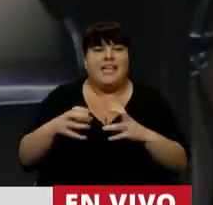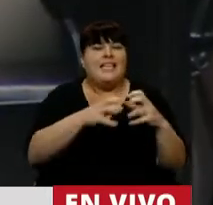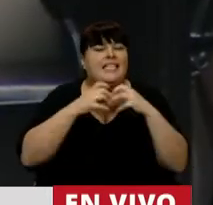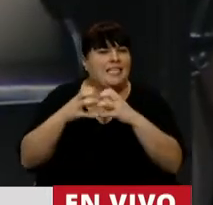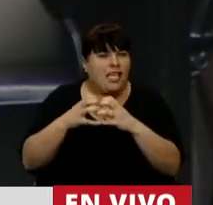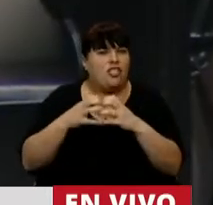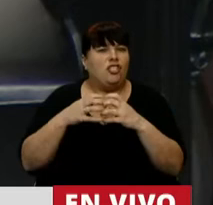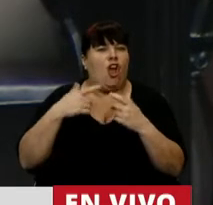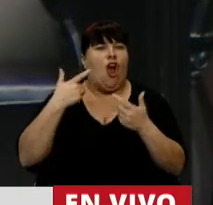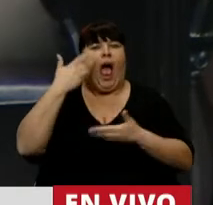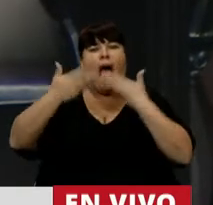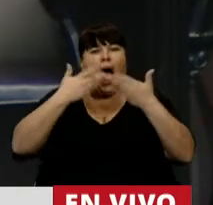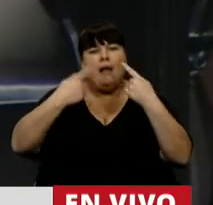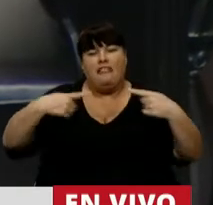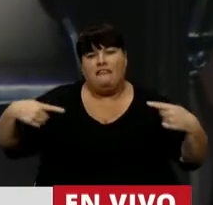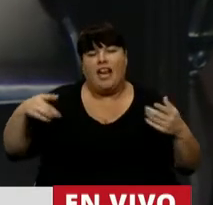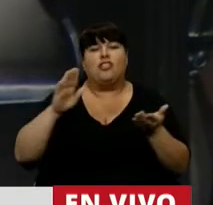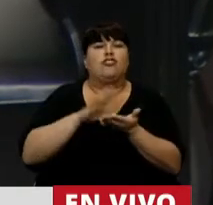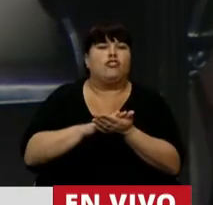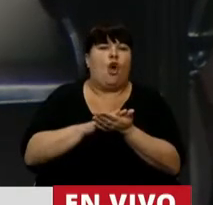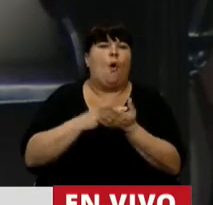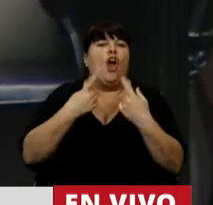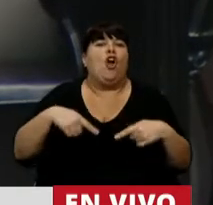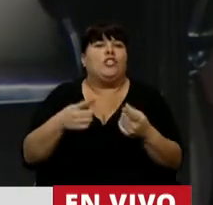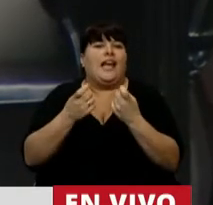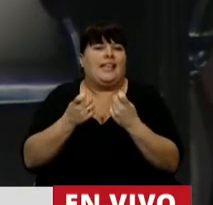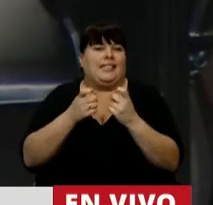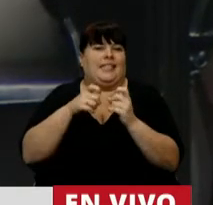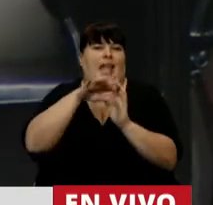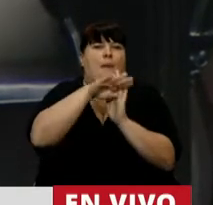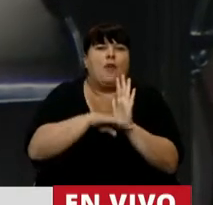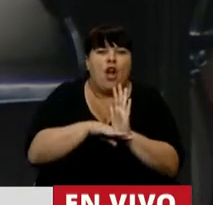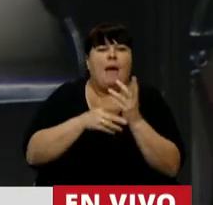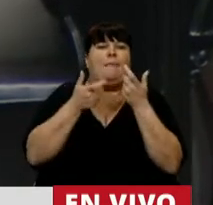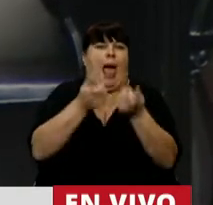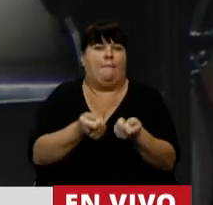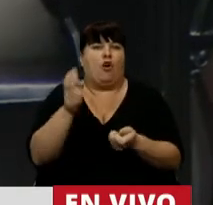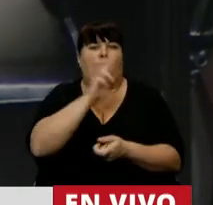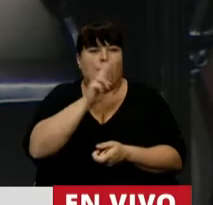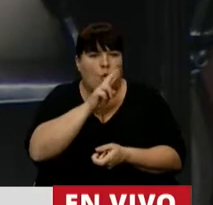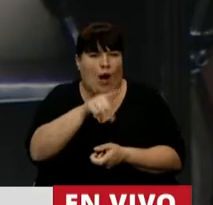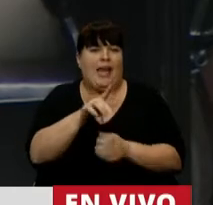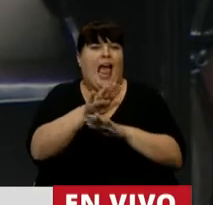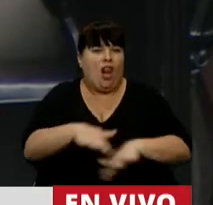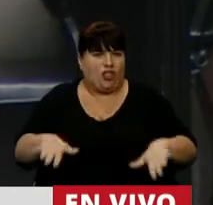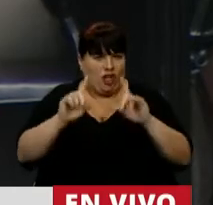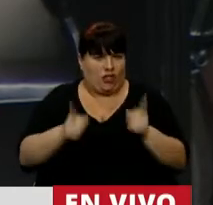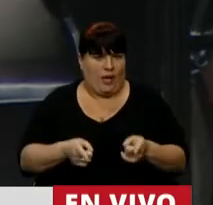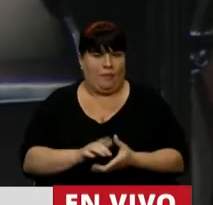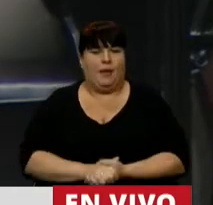sesión donde hubo varias expresiones en el sentido de la necesidad de programas de acompañamiento a las mujeres y los niños.